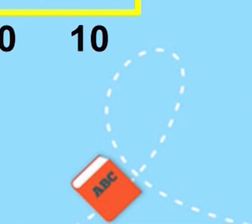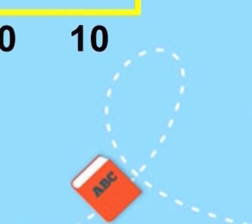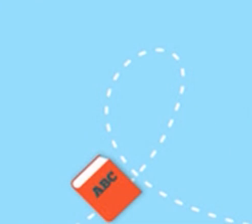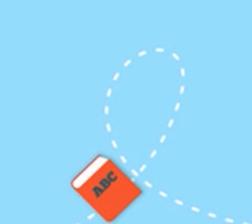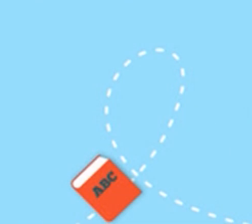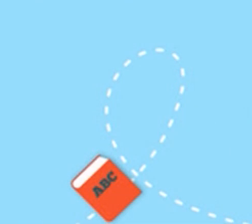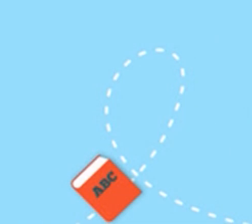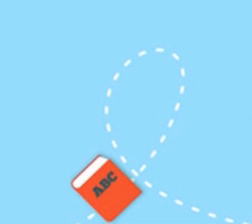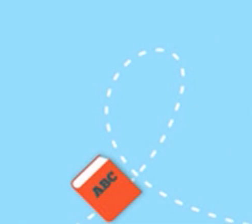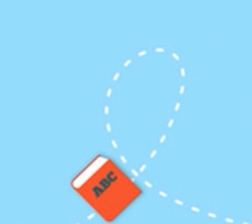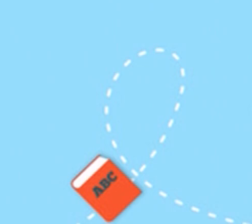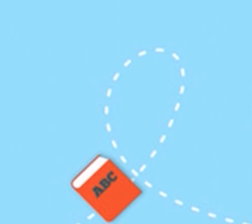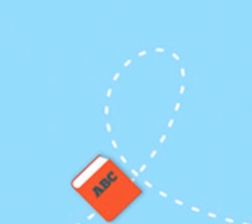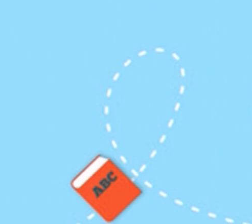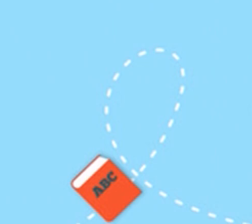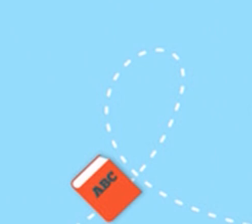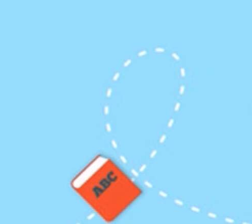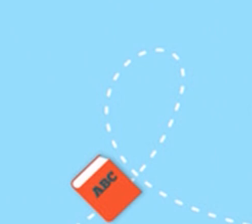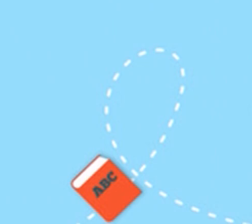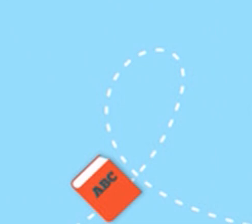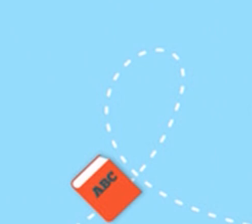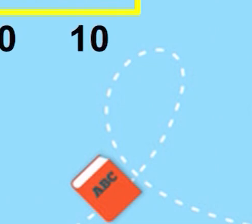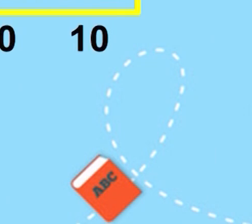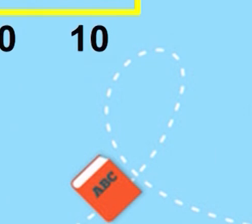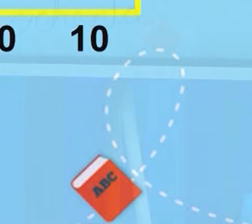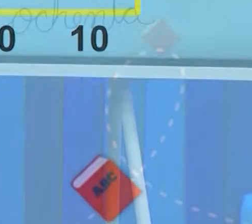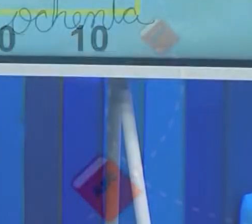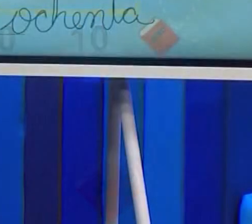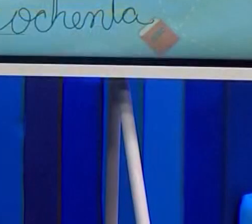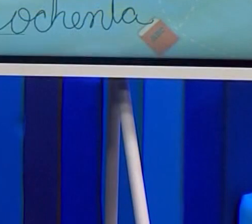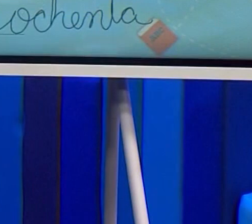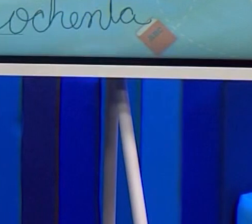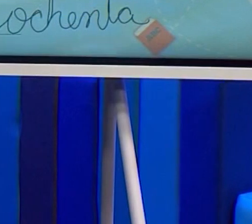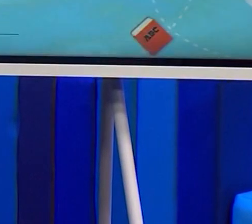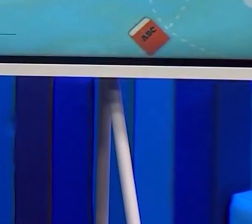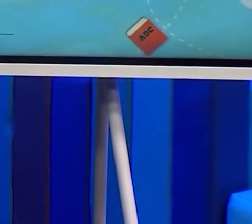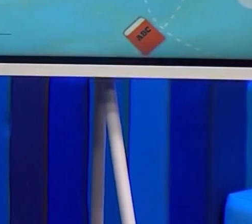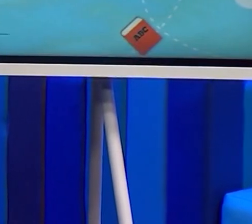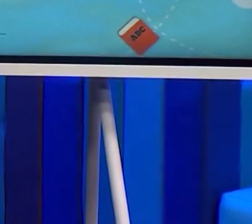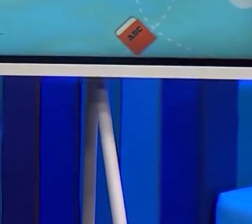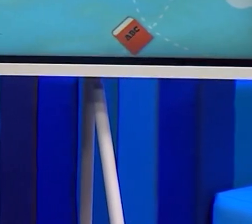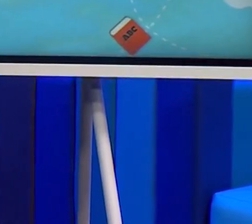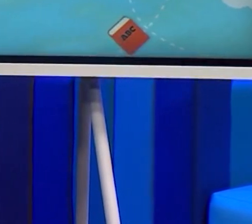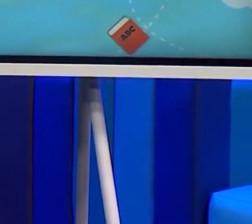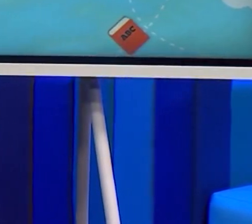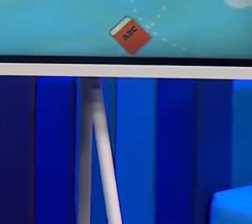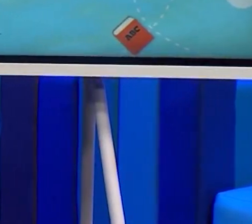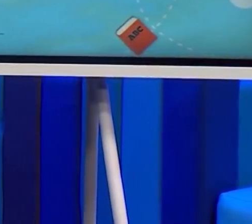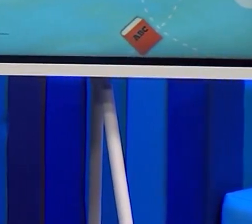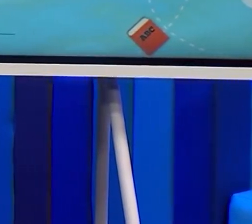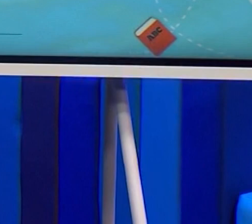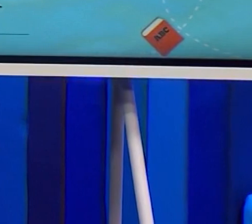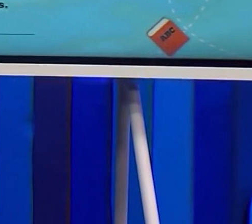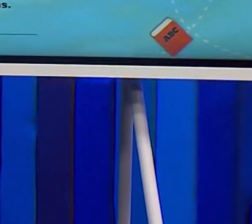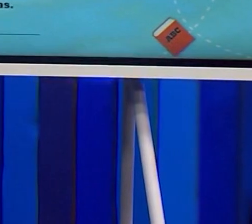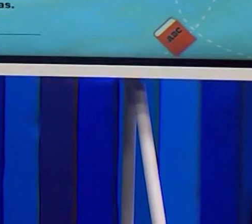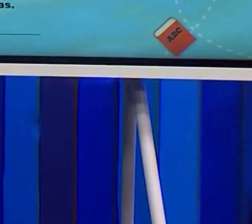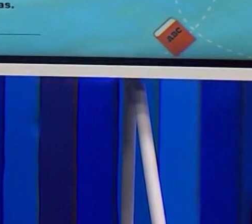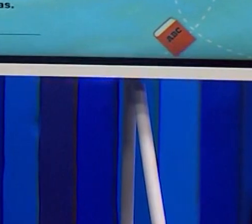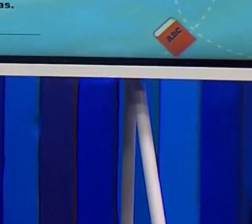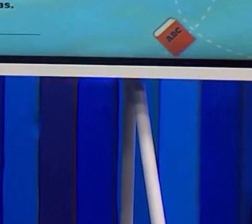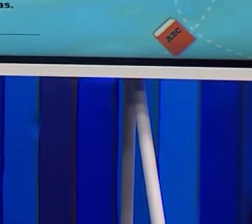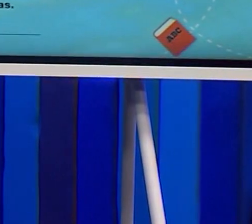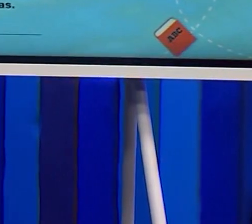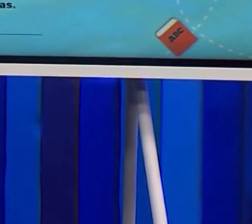Continuamos. Borramos el tablero. Ok. Y aquí llegamos a otra familia.